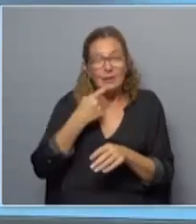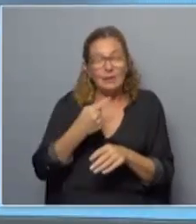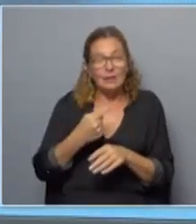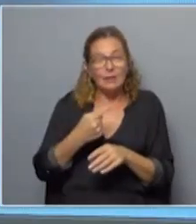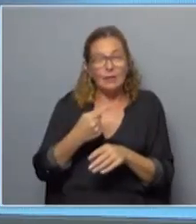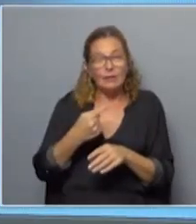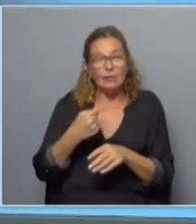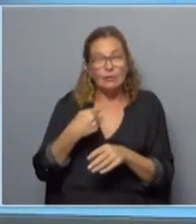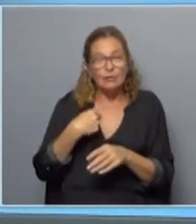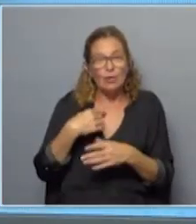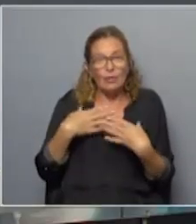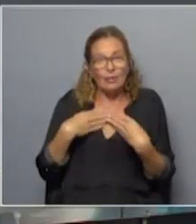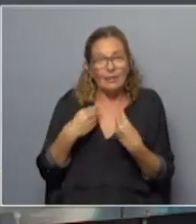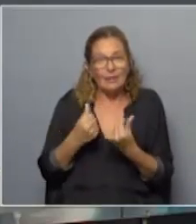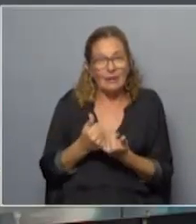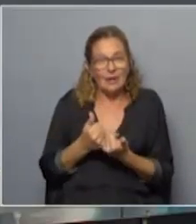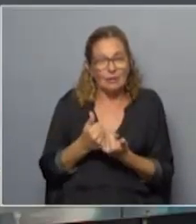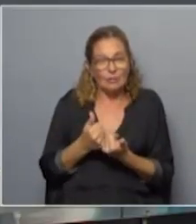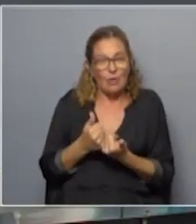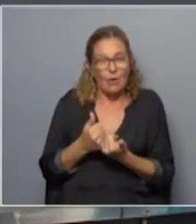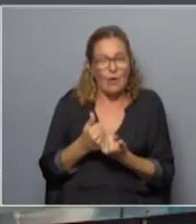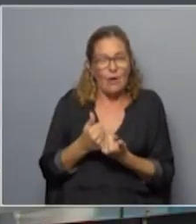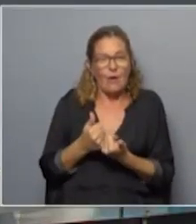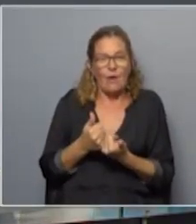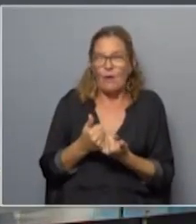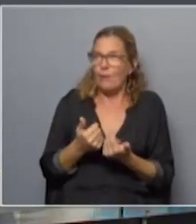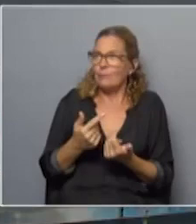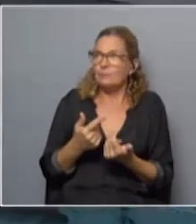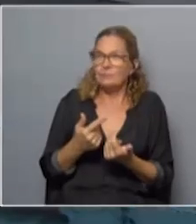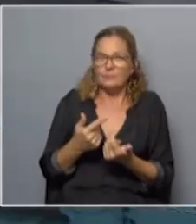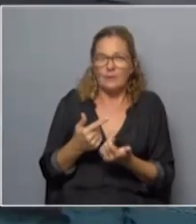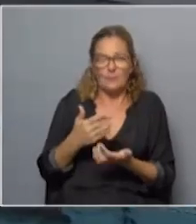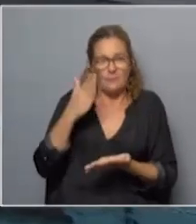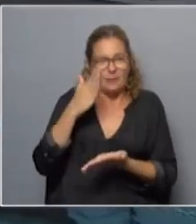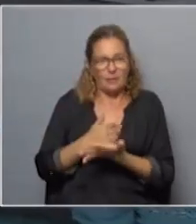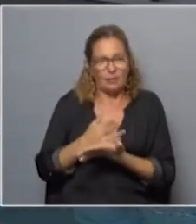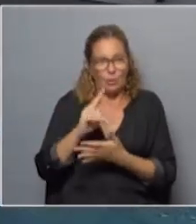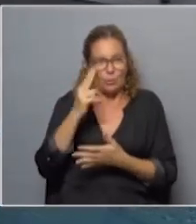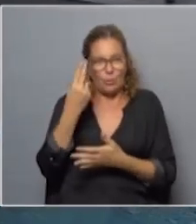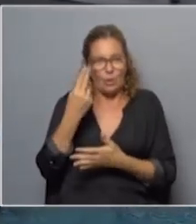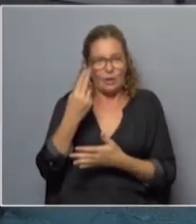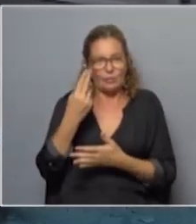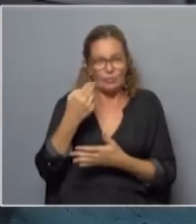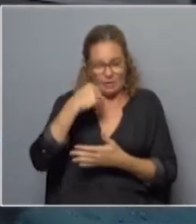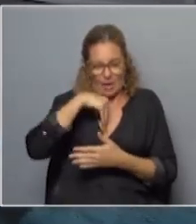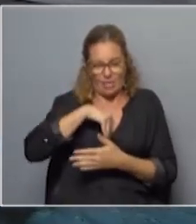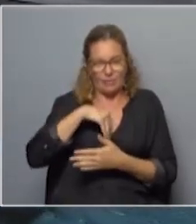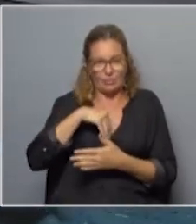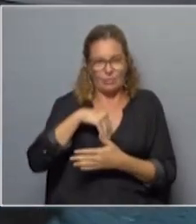yo siento el mandato de las urnas, siento ese uruguayo que me camina adentro,